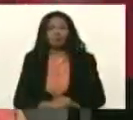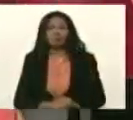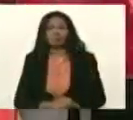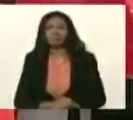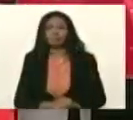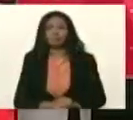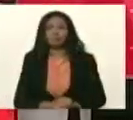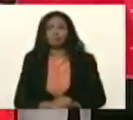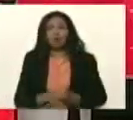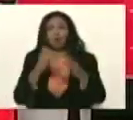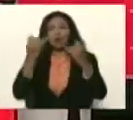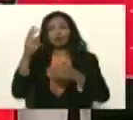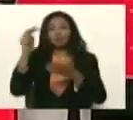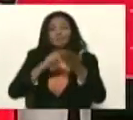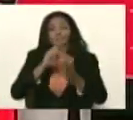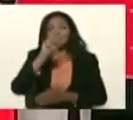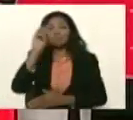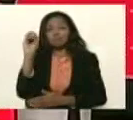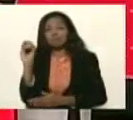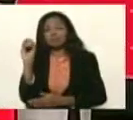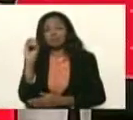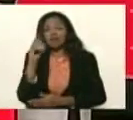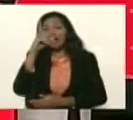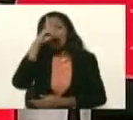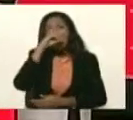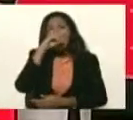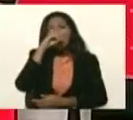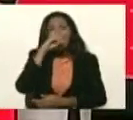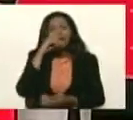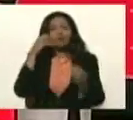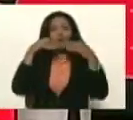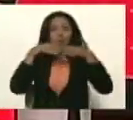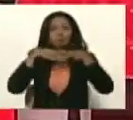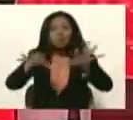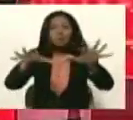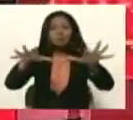y ahora el 2020, tiene que ser, año de expansión,